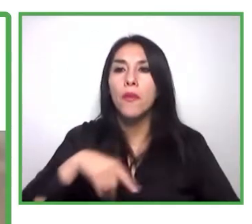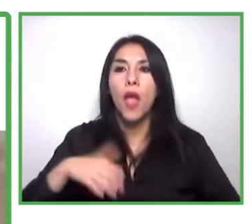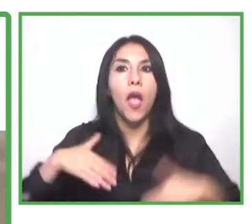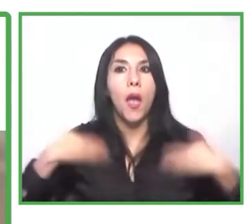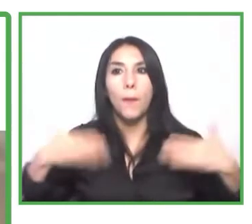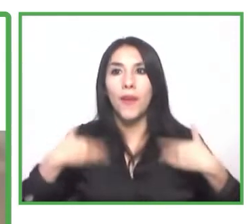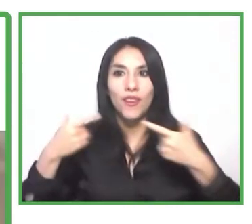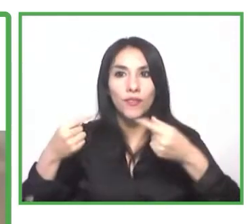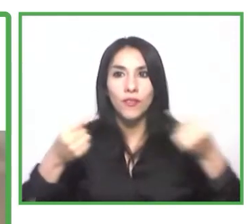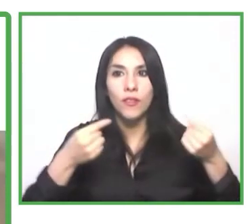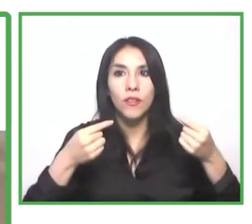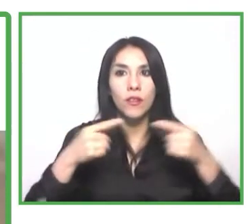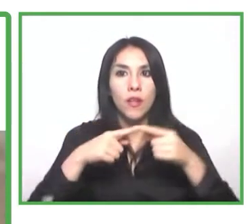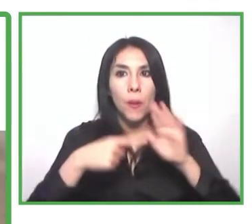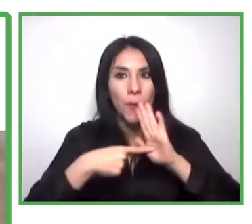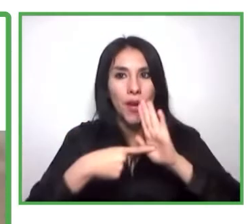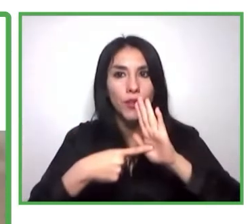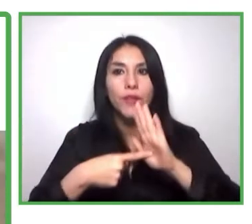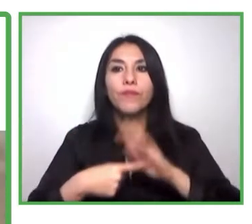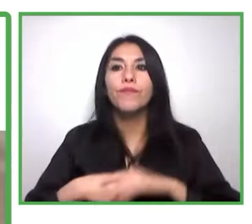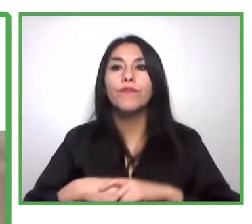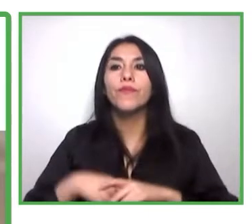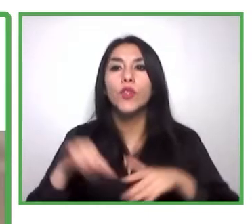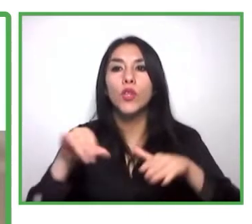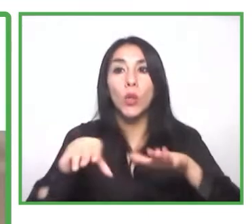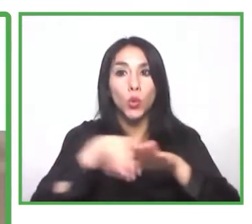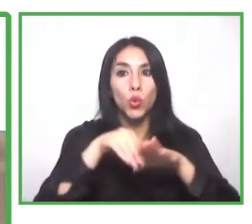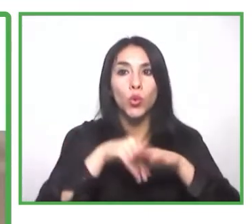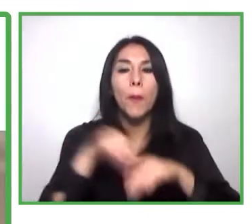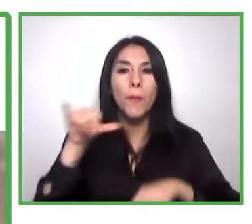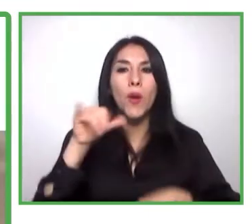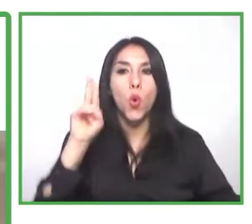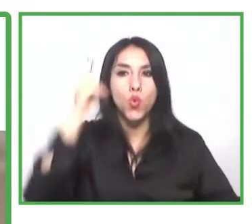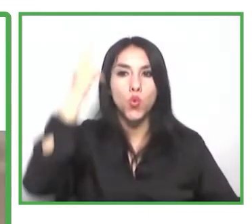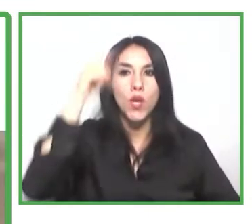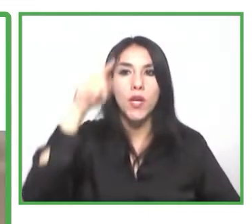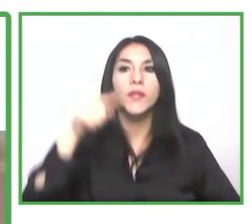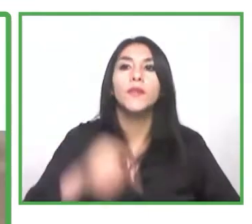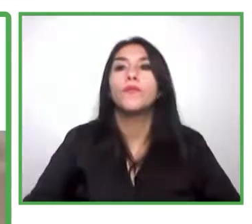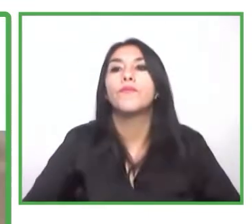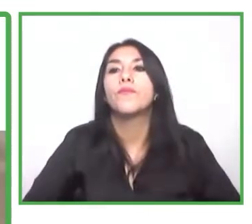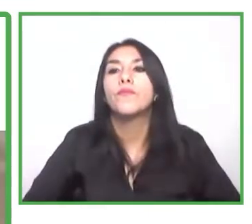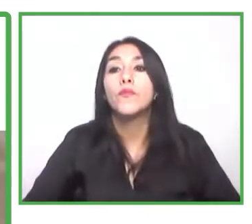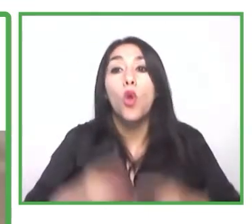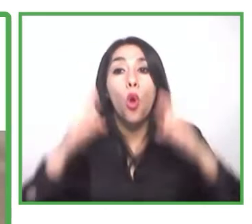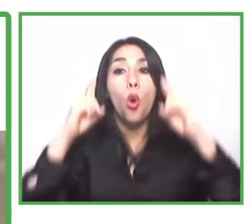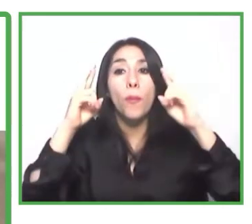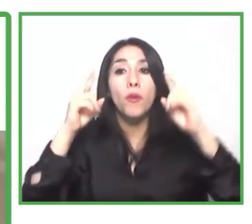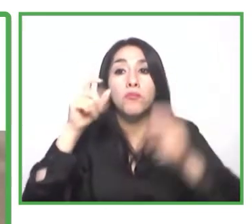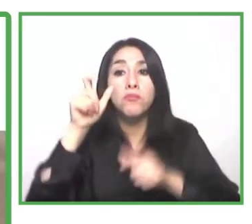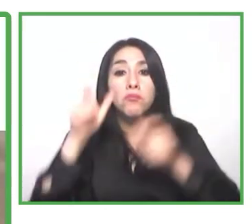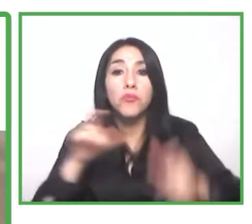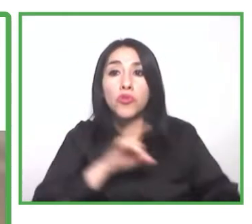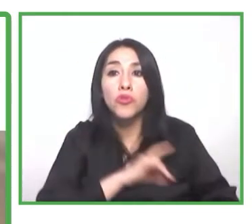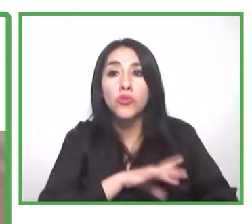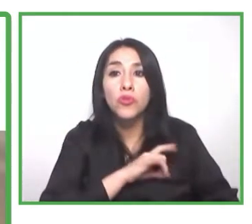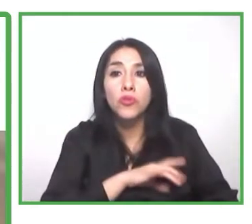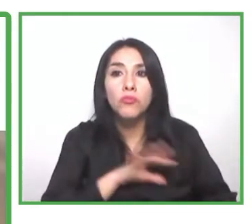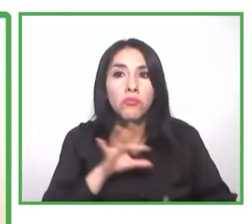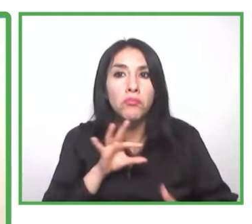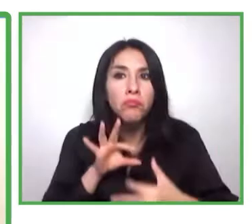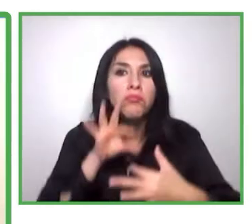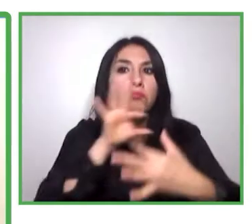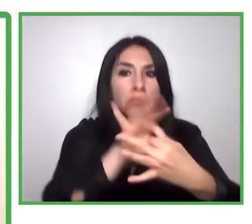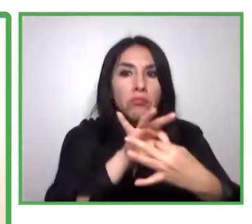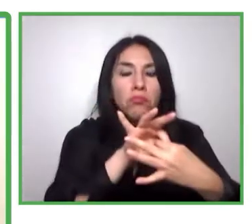también esperamos que la gente de Chile se pueda sumar, porque tienen un congreso muy, muy interesante. Aquí mostrarles solo un poco